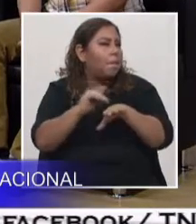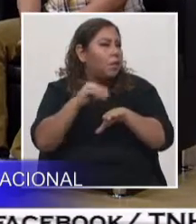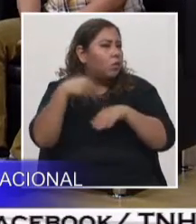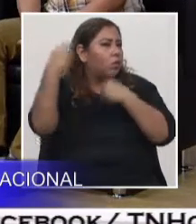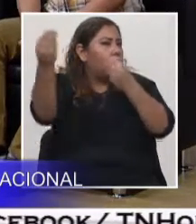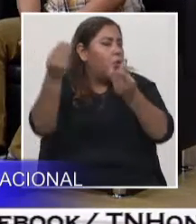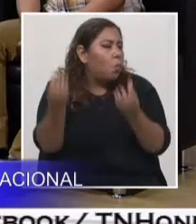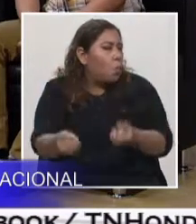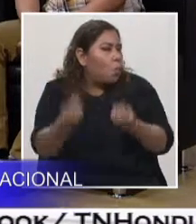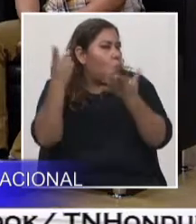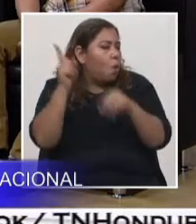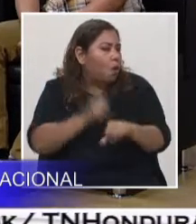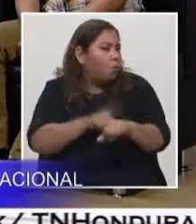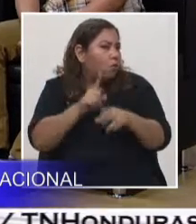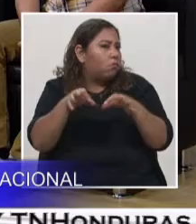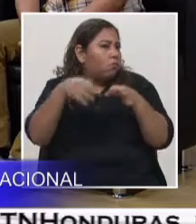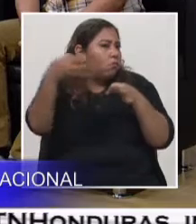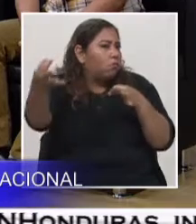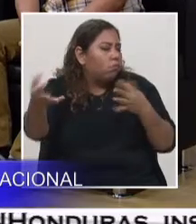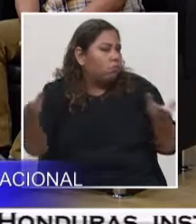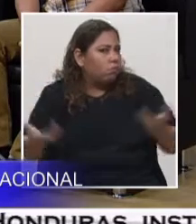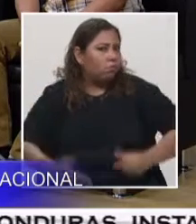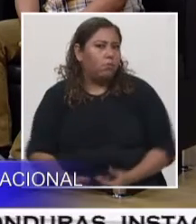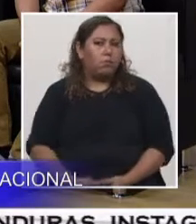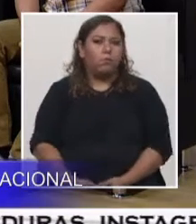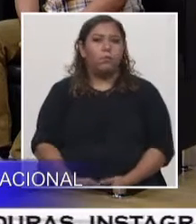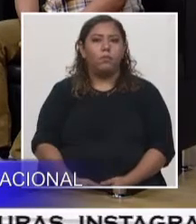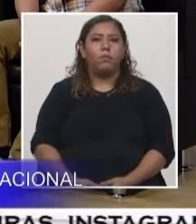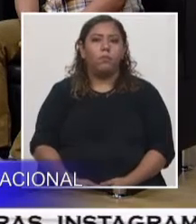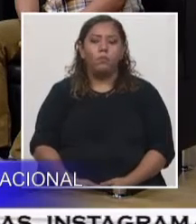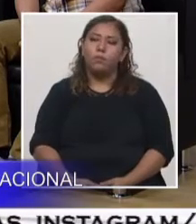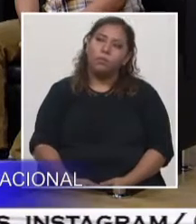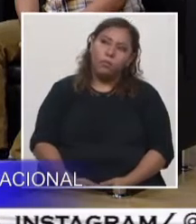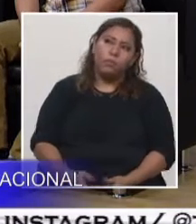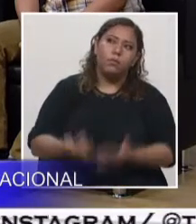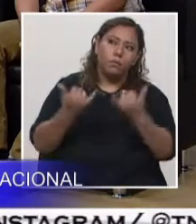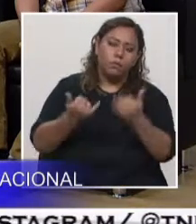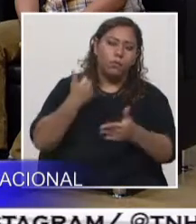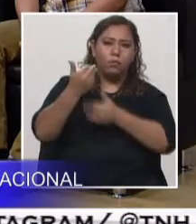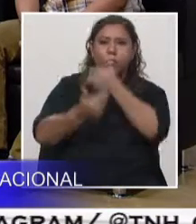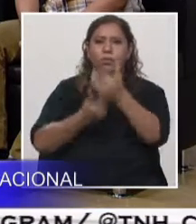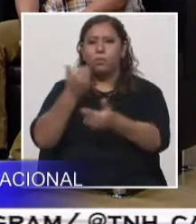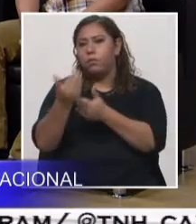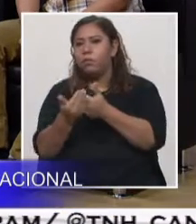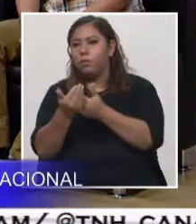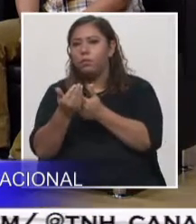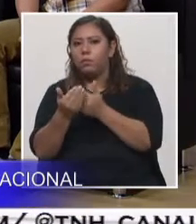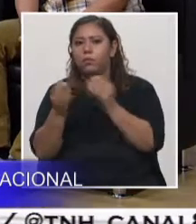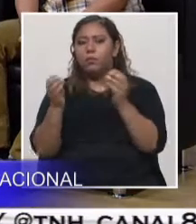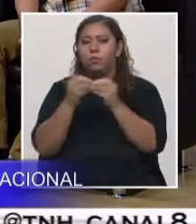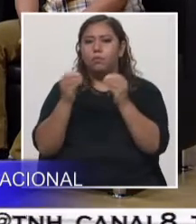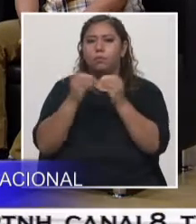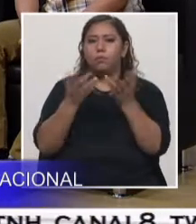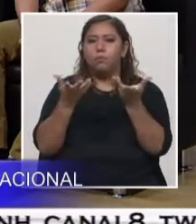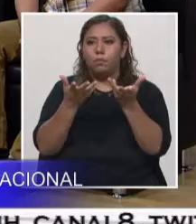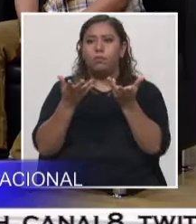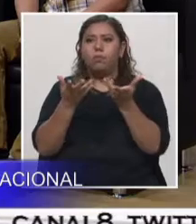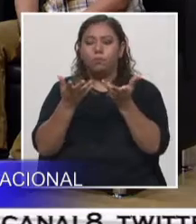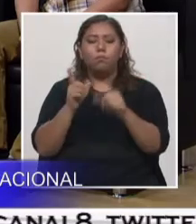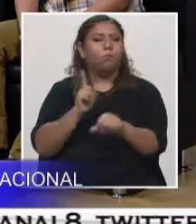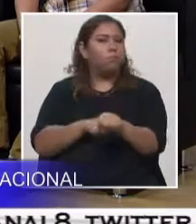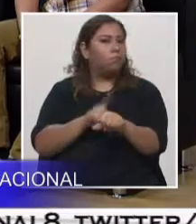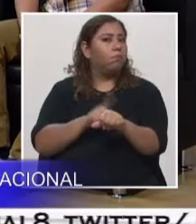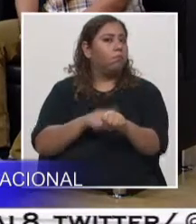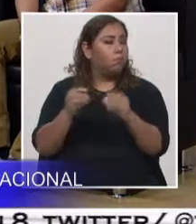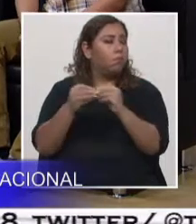explotación, Ingeniero Garazzo? Las licencias ambientales ahorita tienen un proceso un poco más expedito en el tema del